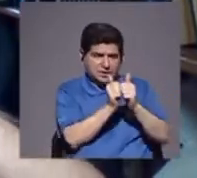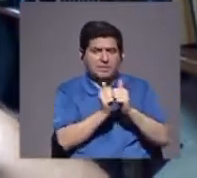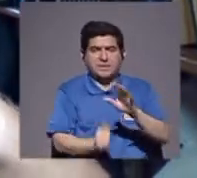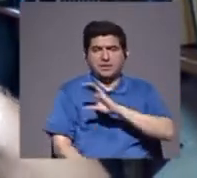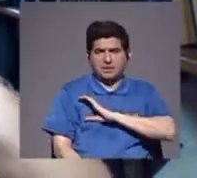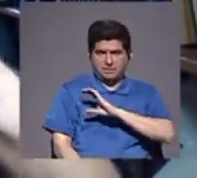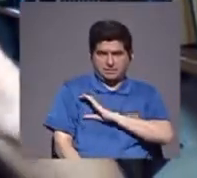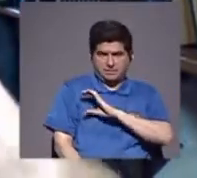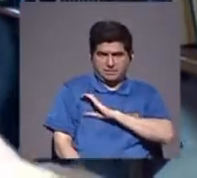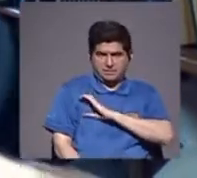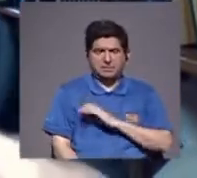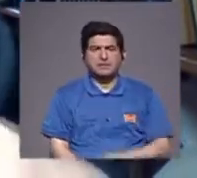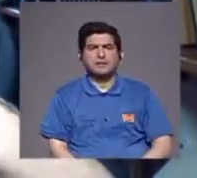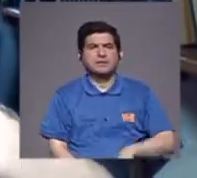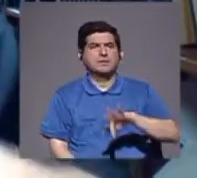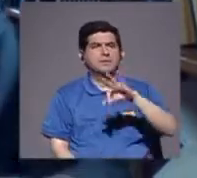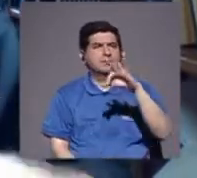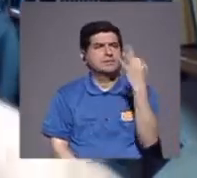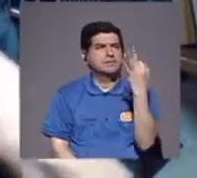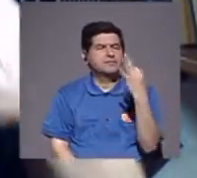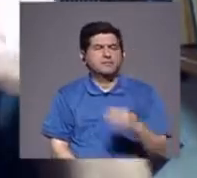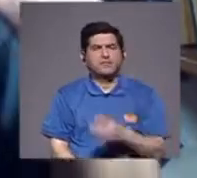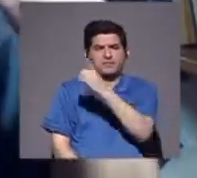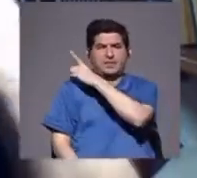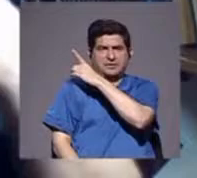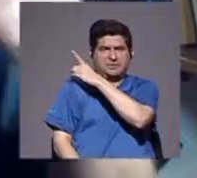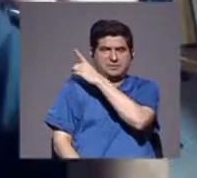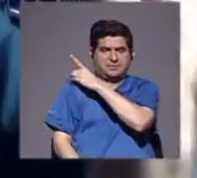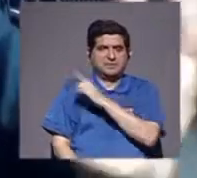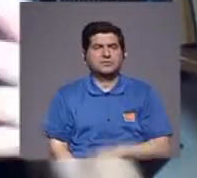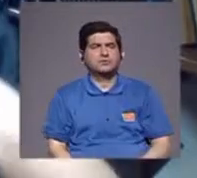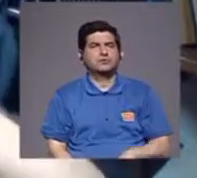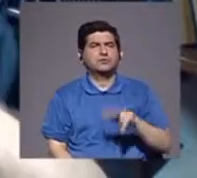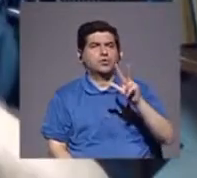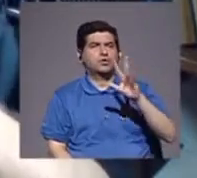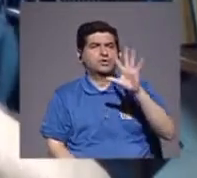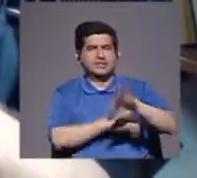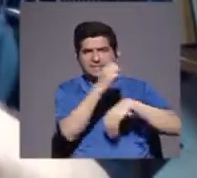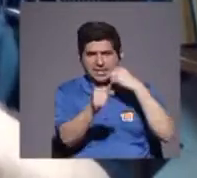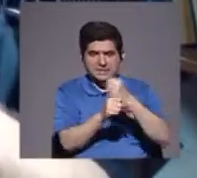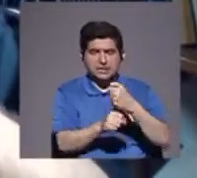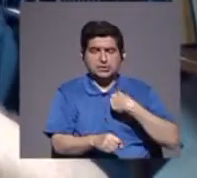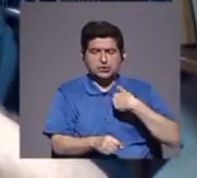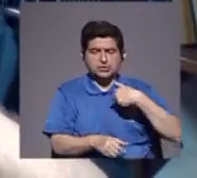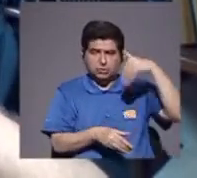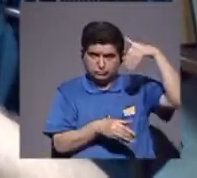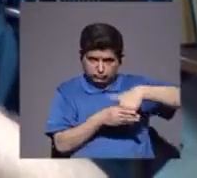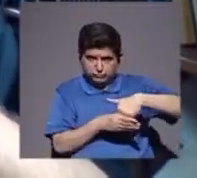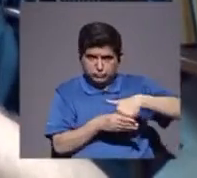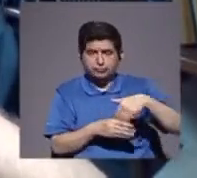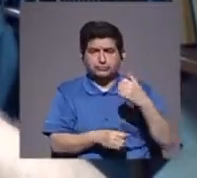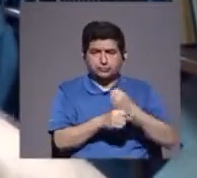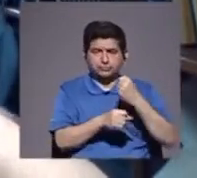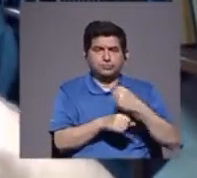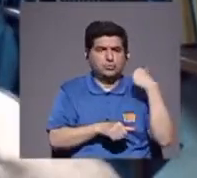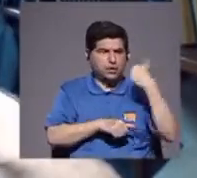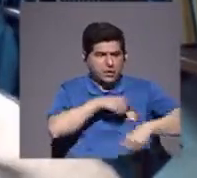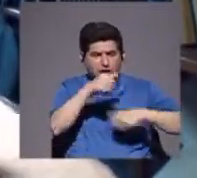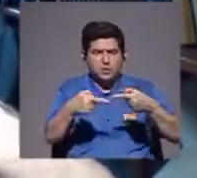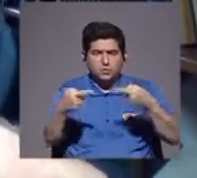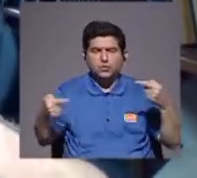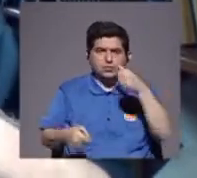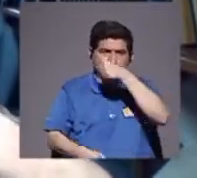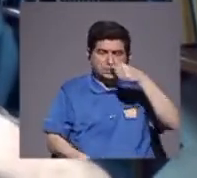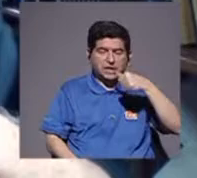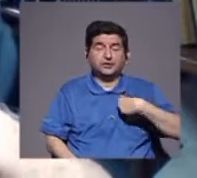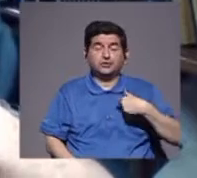fuerza pública, y en forma de, de dirección, alrededor de 35 años, he estado involucrado, en esto, combatiendo las drogas, tengo que